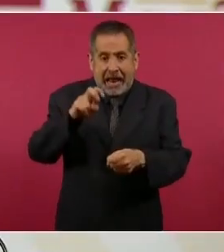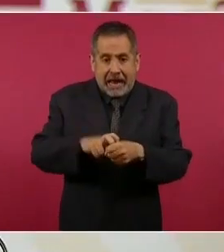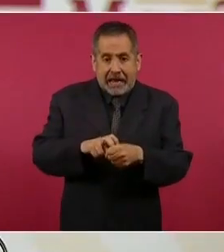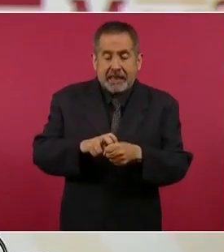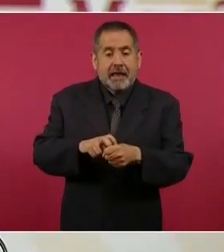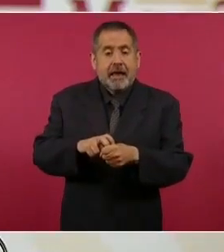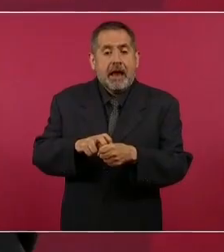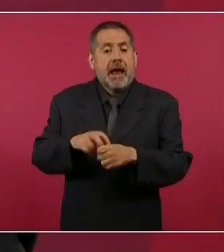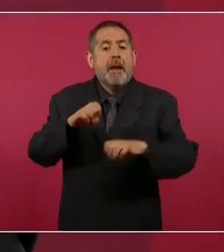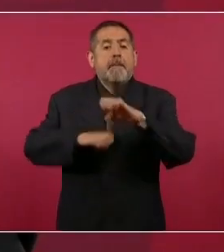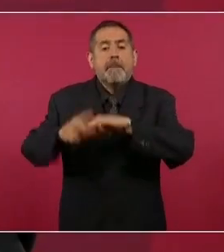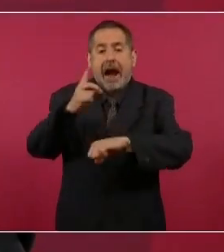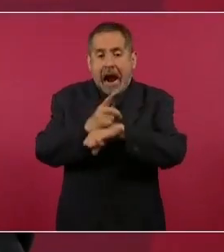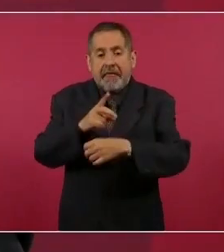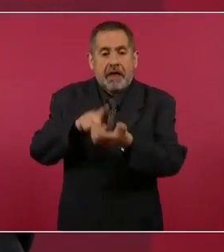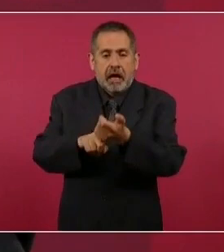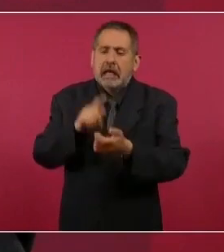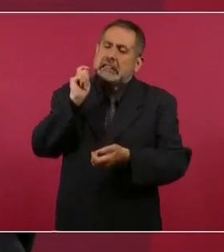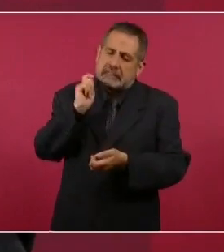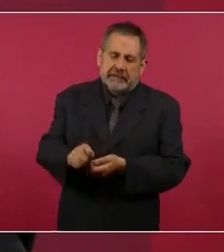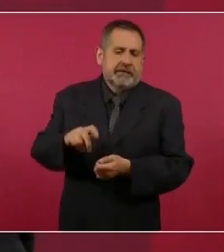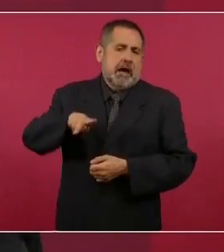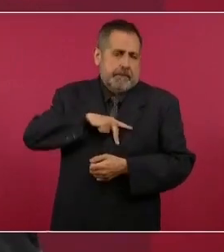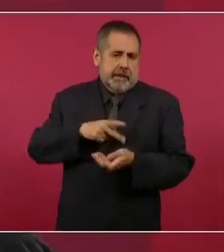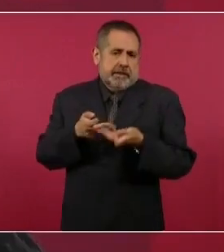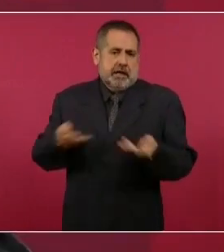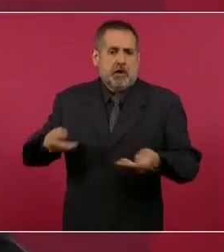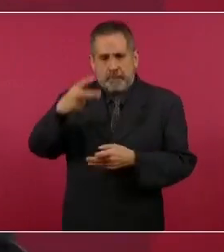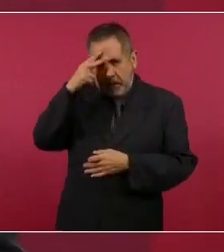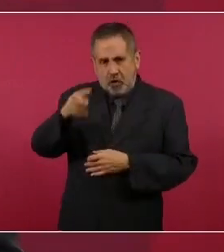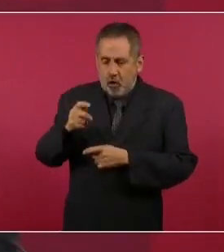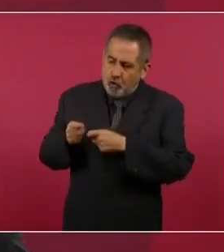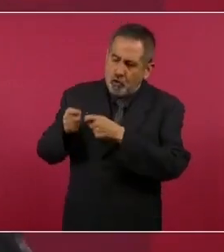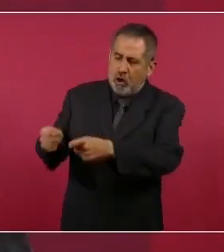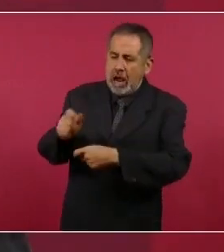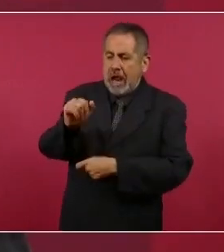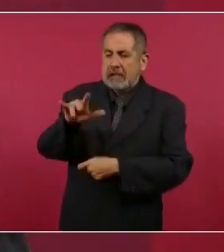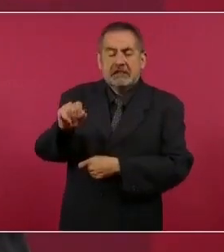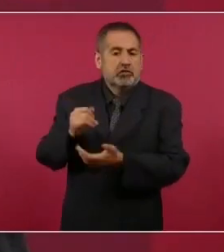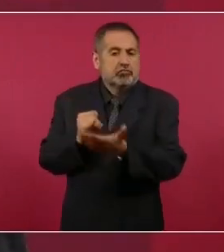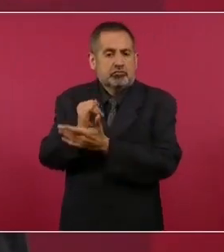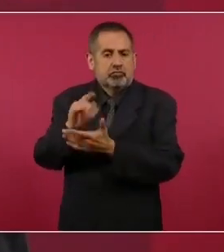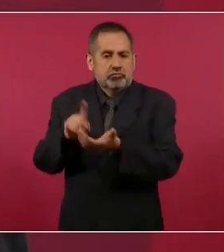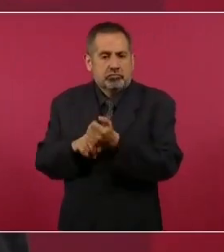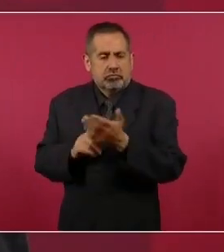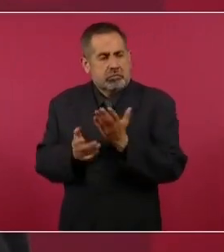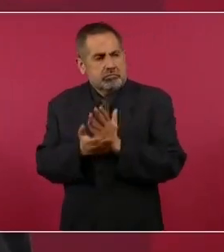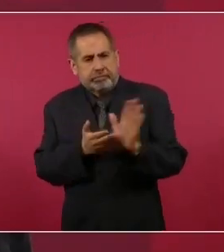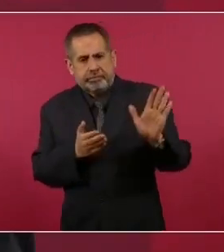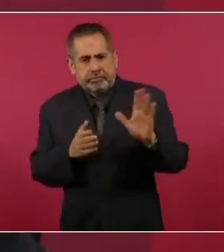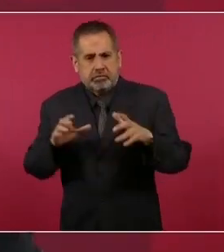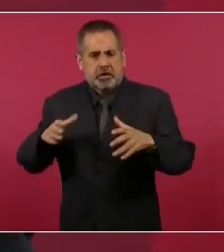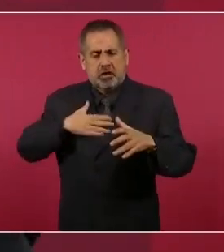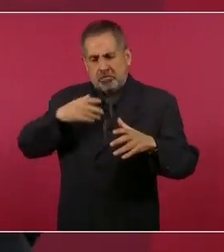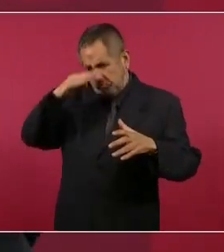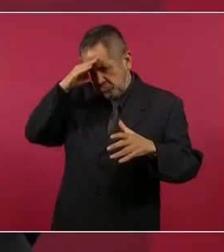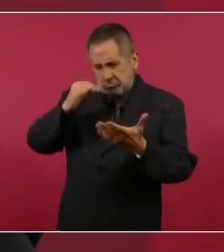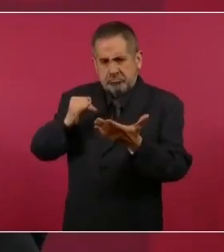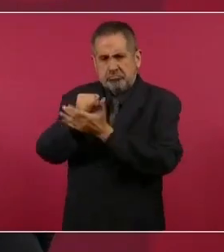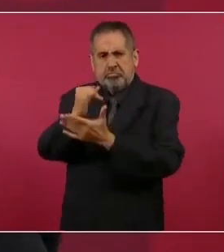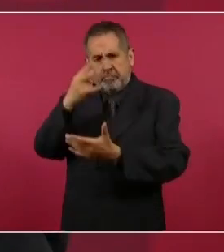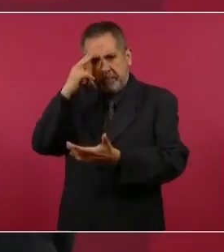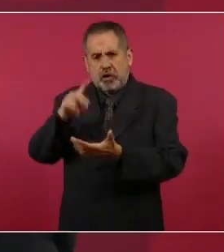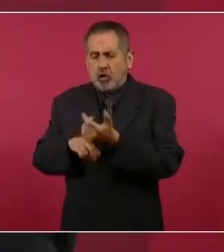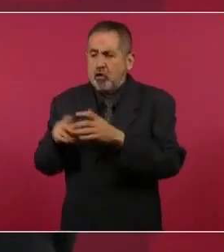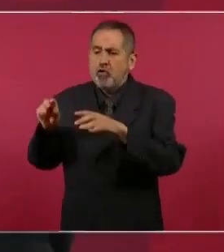nuestra embajada. Y cuando están en la embajada, pues les conceden. El asilo es una decisión independiente, soberana de México. Ahora